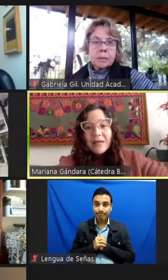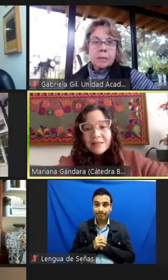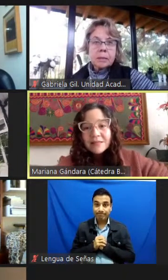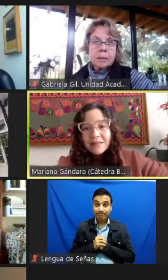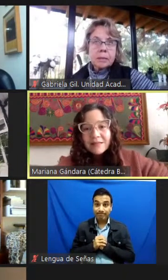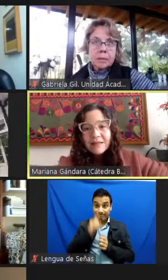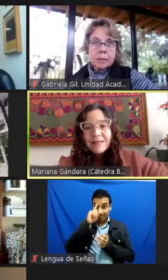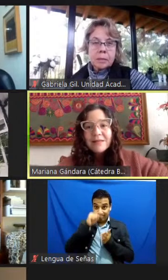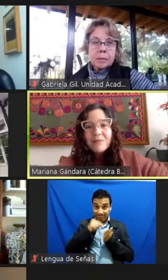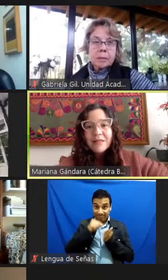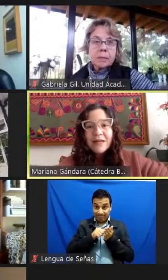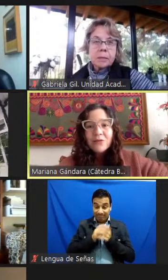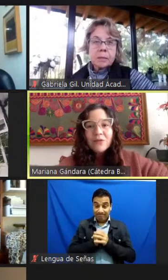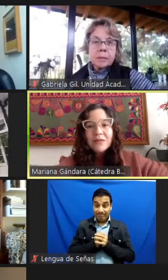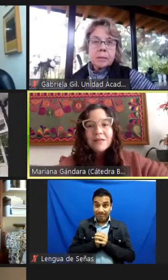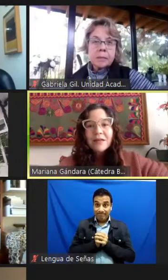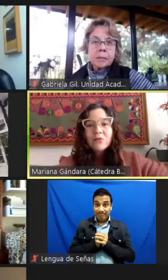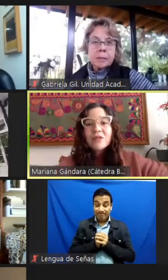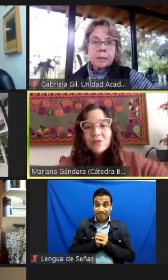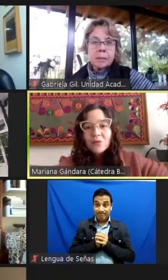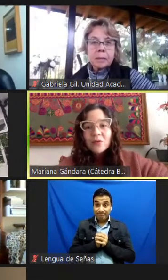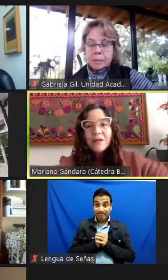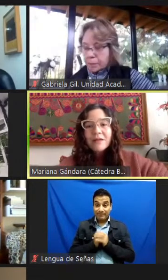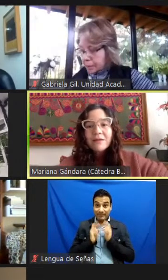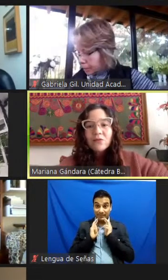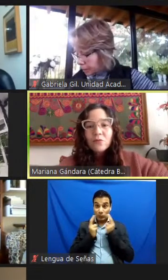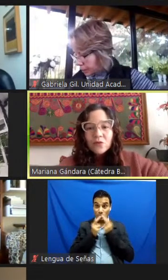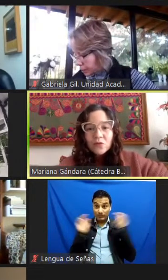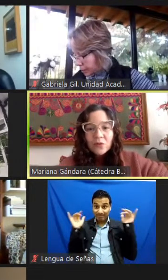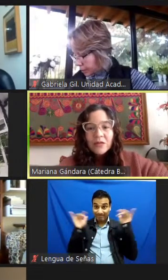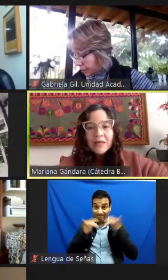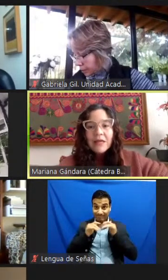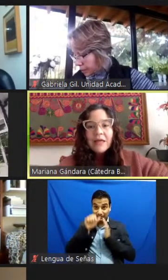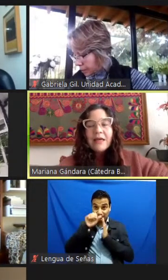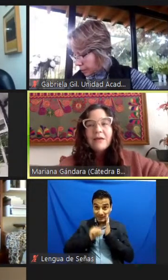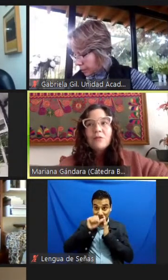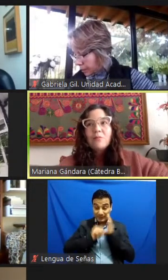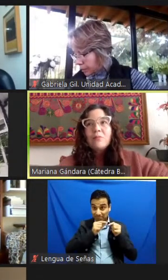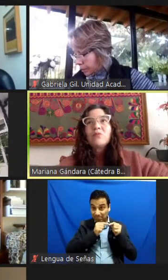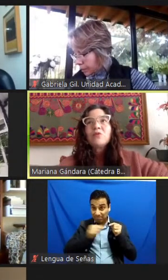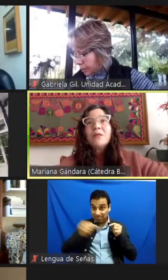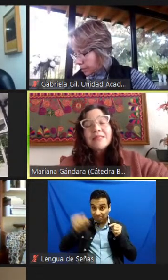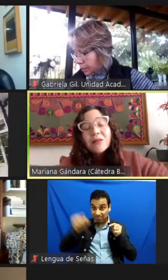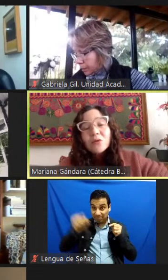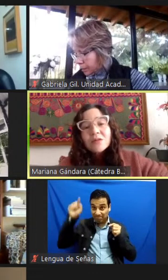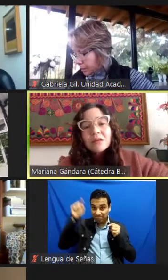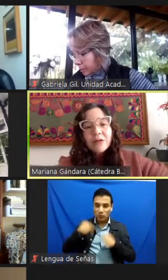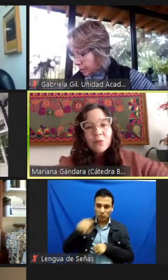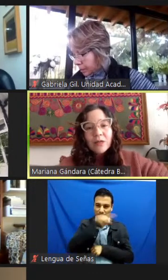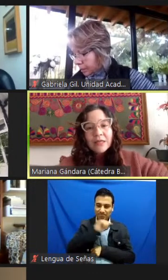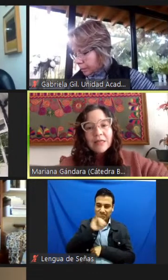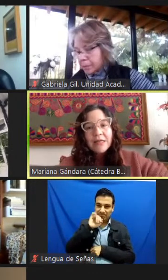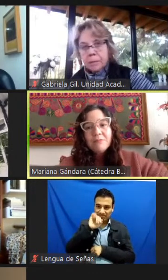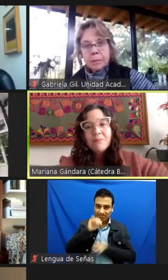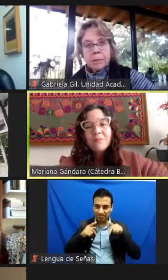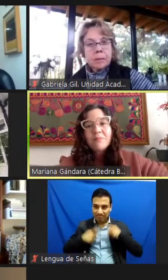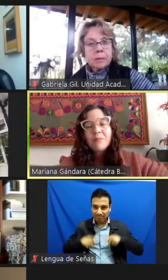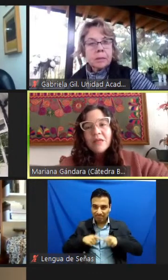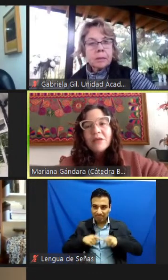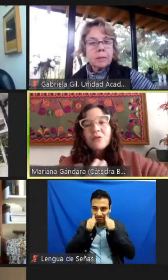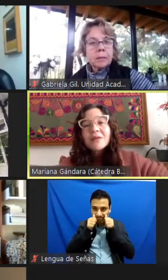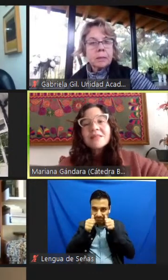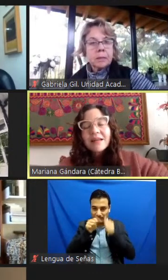meses del seminario estaremos eso, aprendiendo mucho, posibilitando esa apertura, y